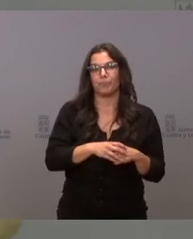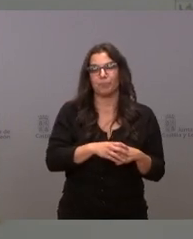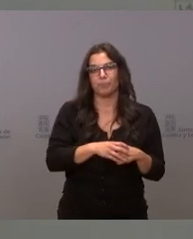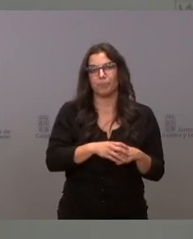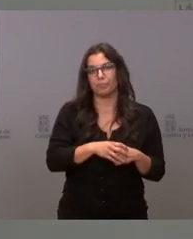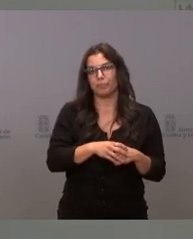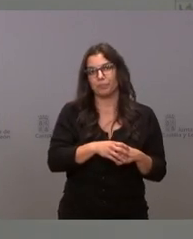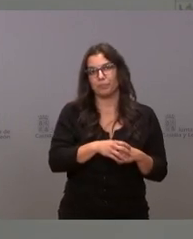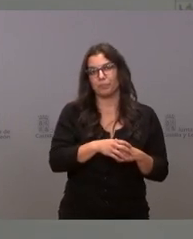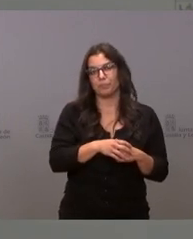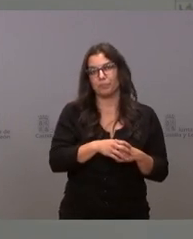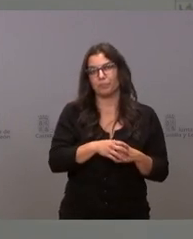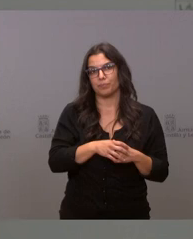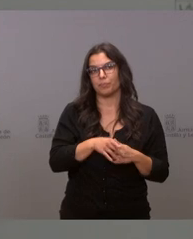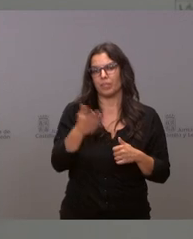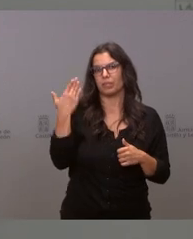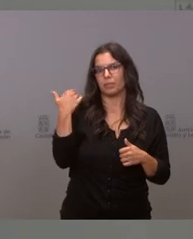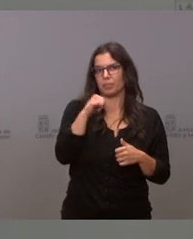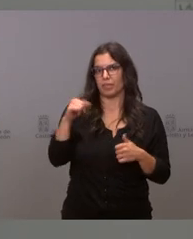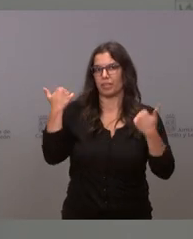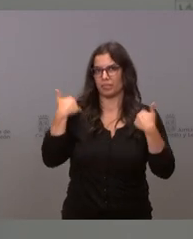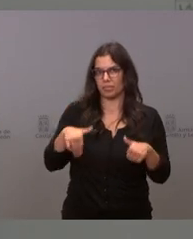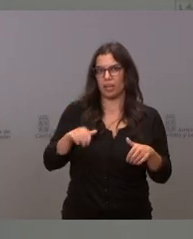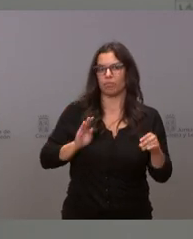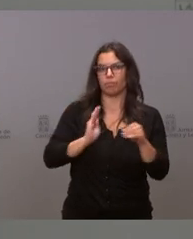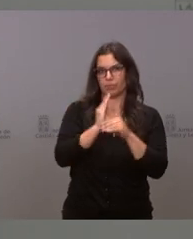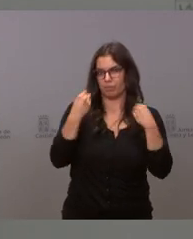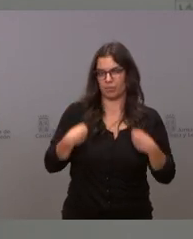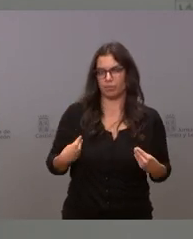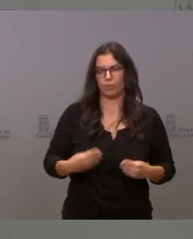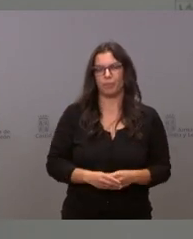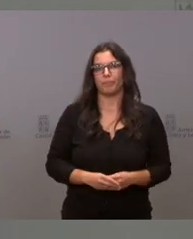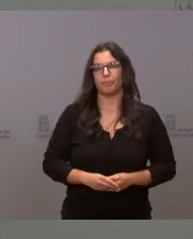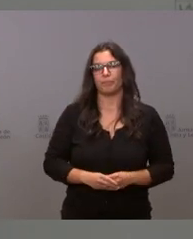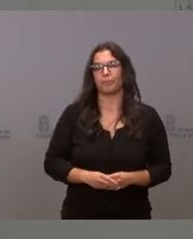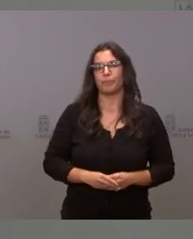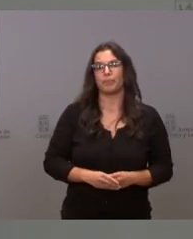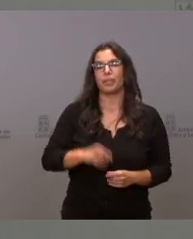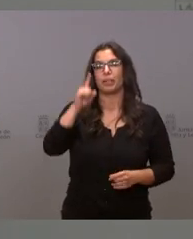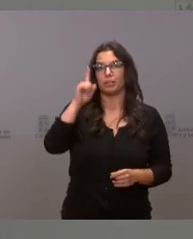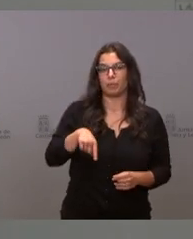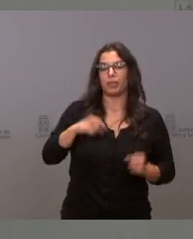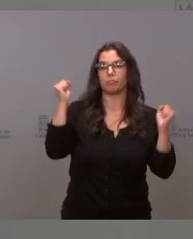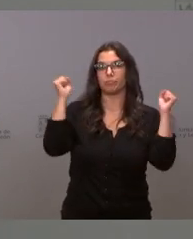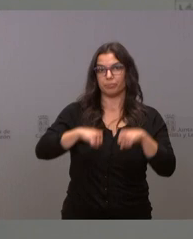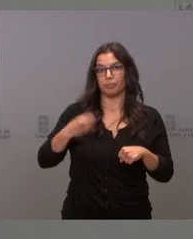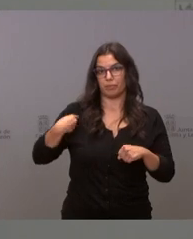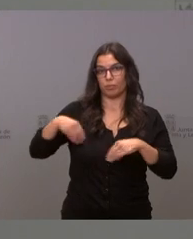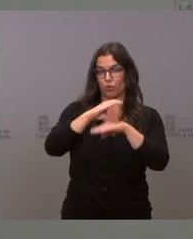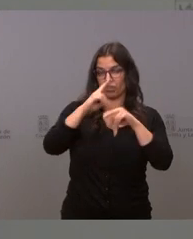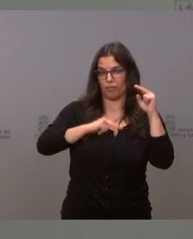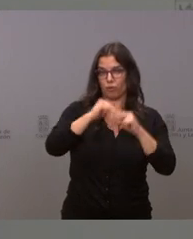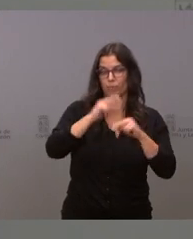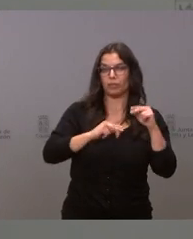hicimos la semana pasada con el mismo destino. Aprobada la reposición también por parte de la Consejería de